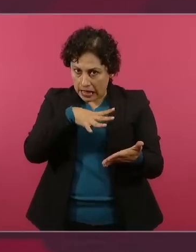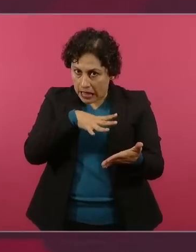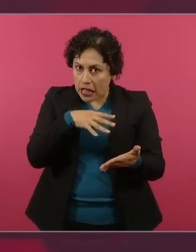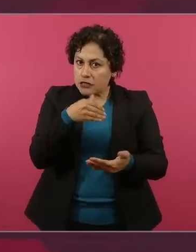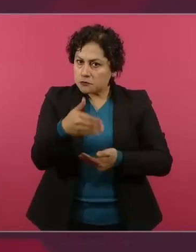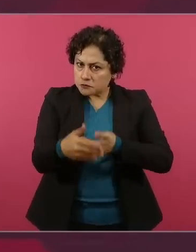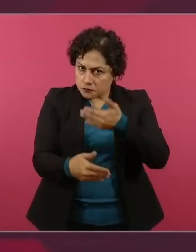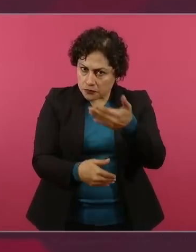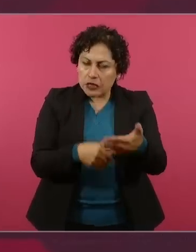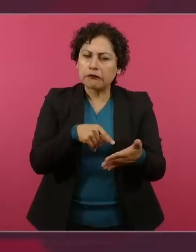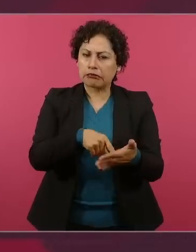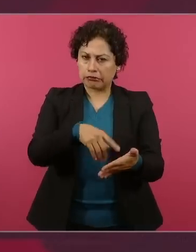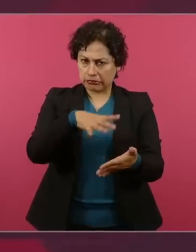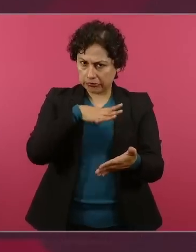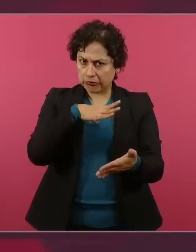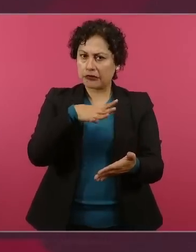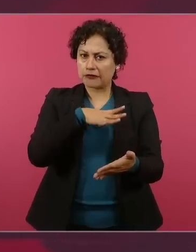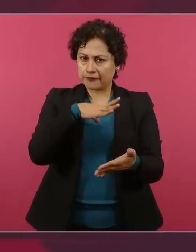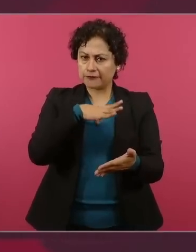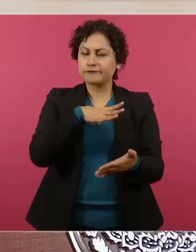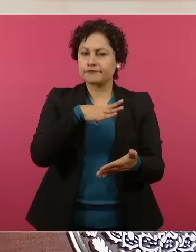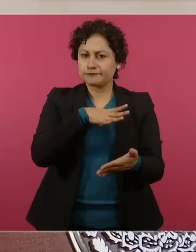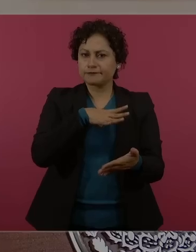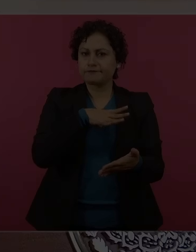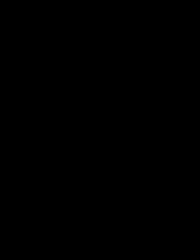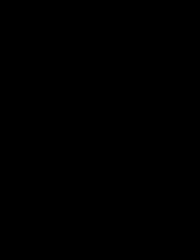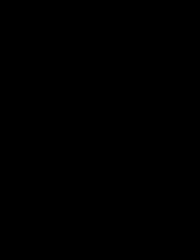en la investigación pero vamos a esperar